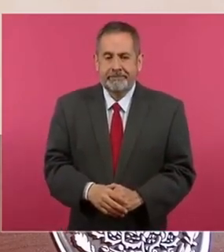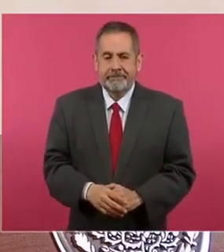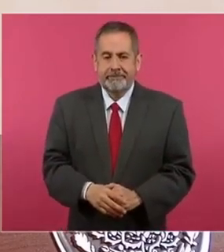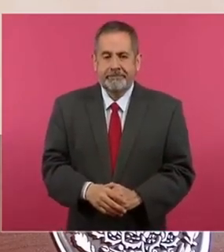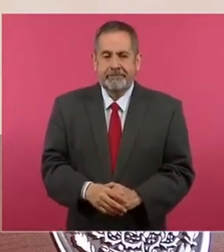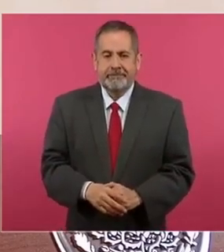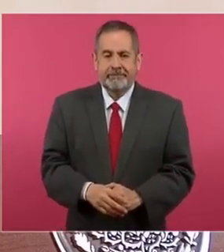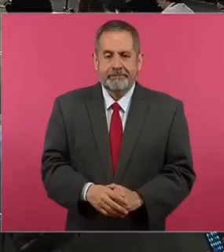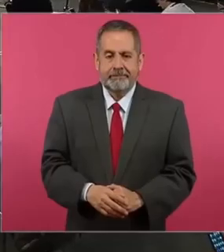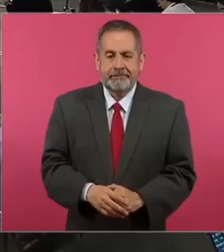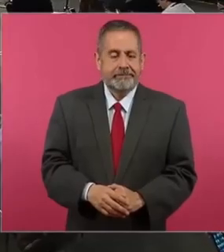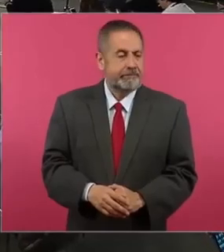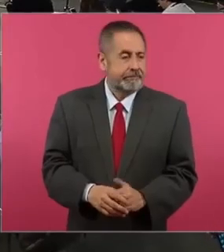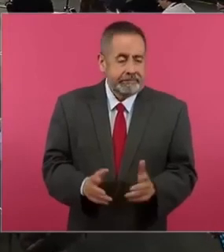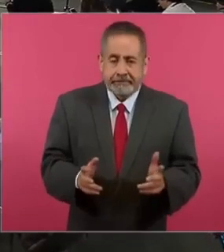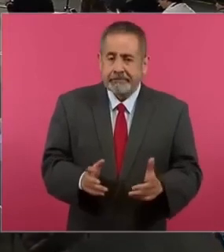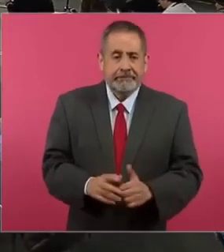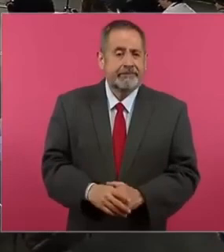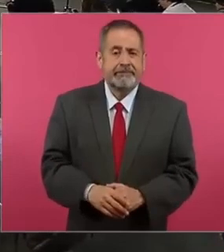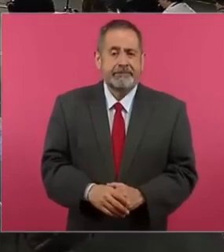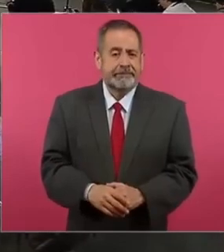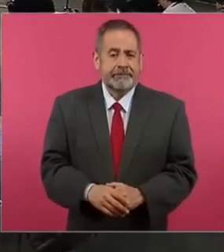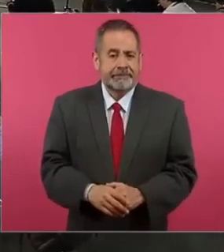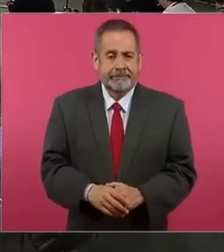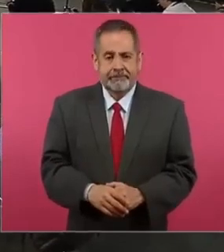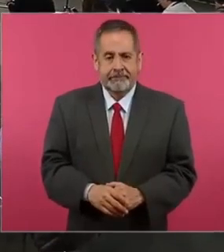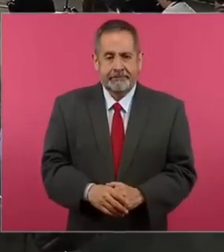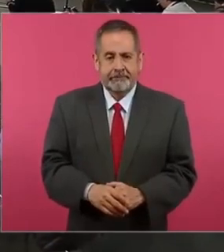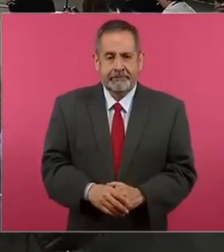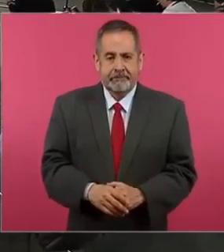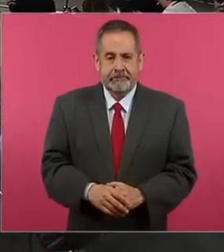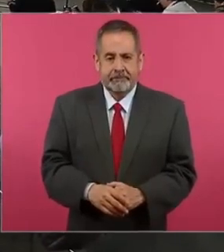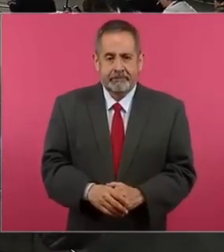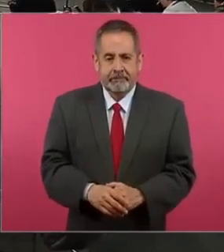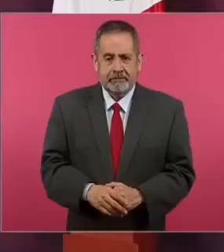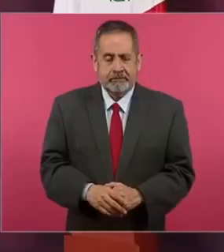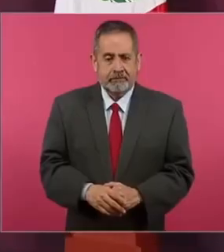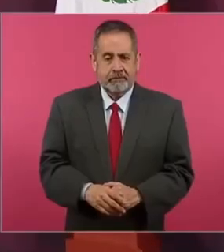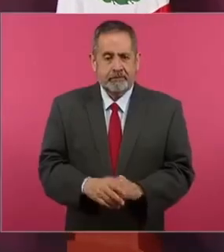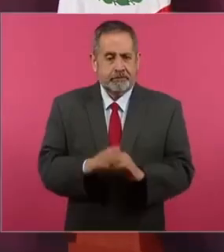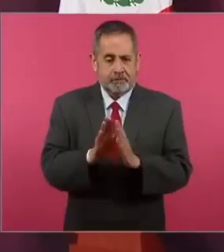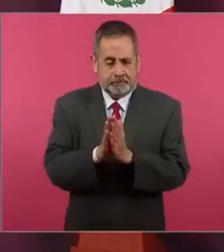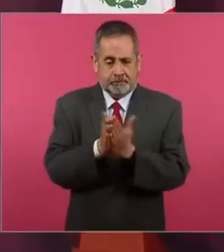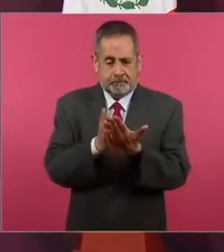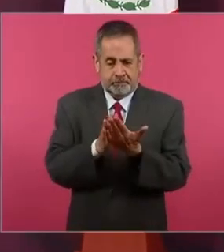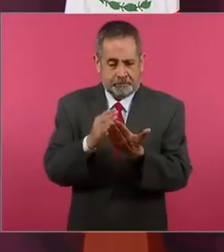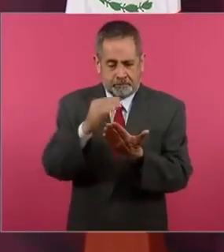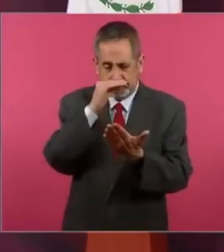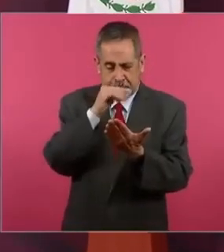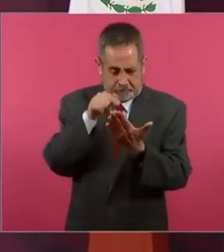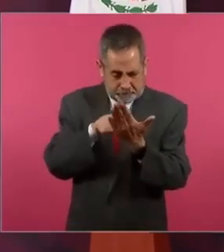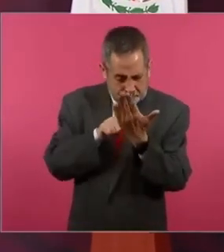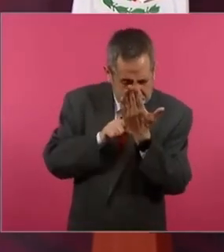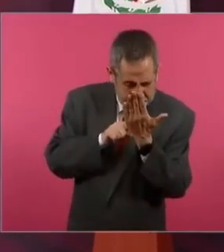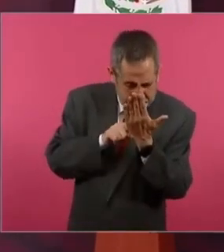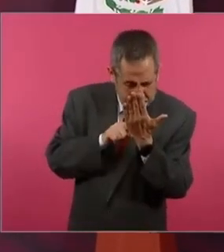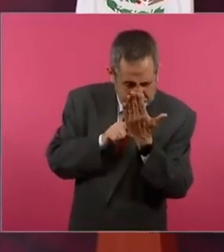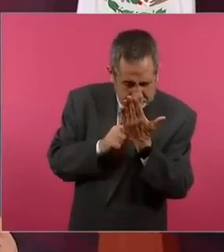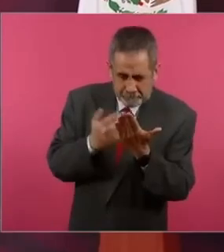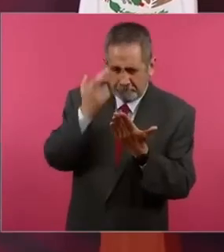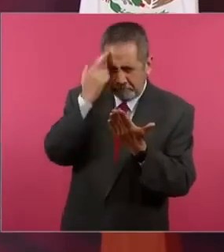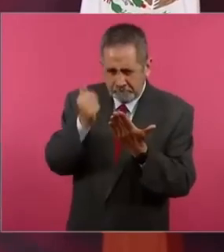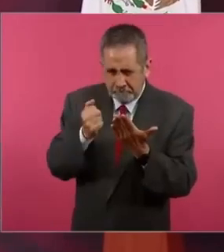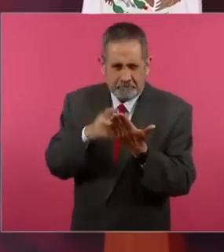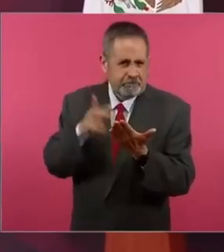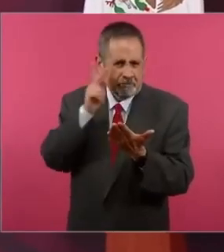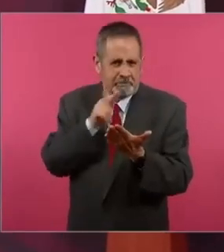Porque aunque no haya elementos, no haya